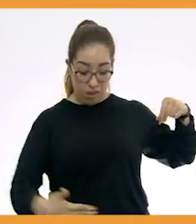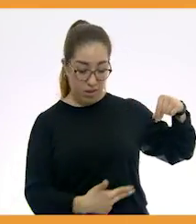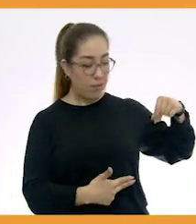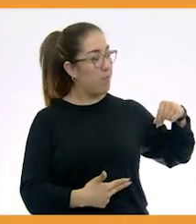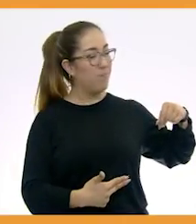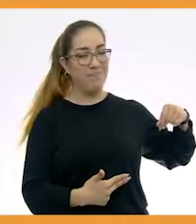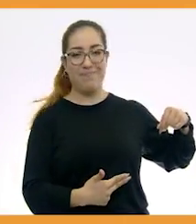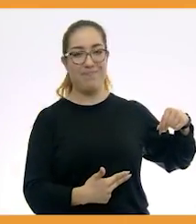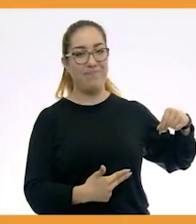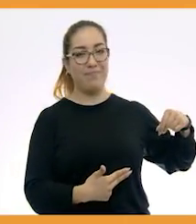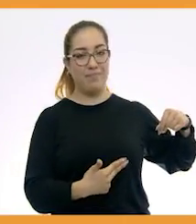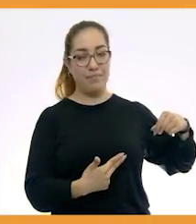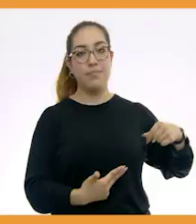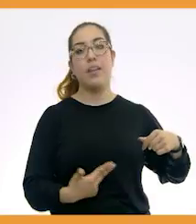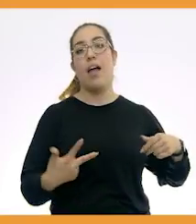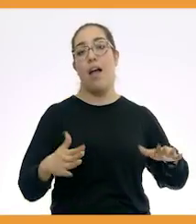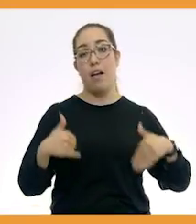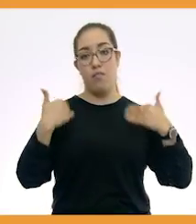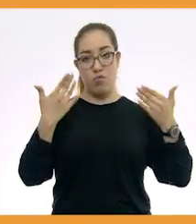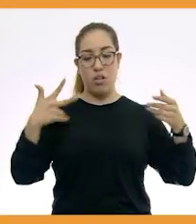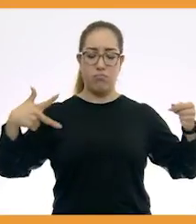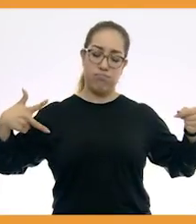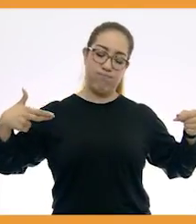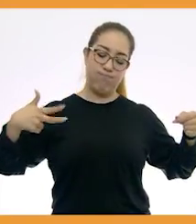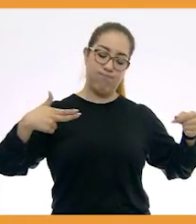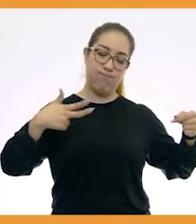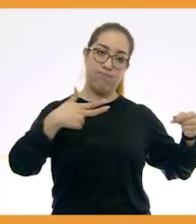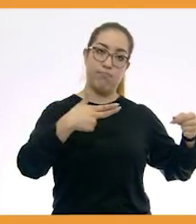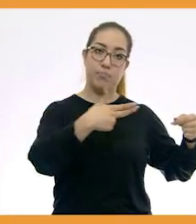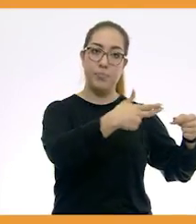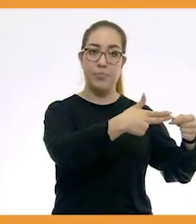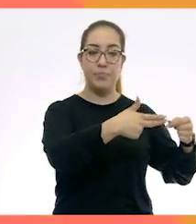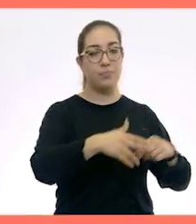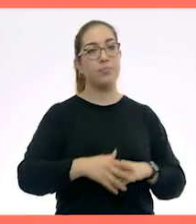fuera de la playera. No introduzcas las tijeras en ella.